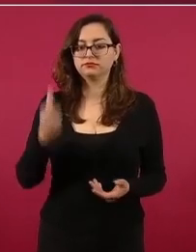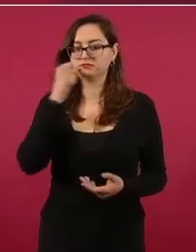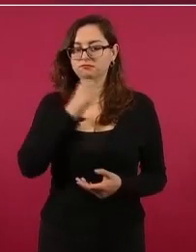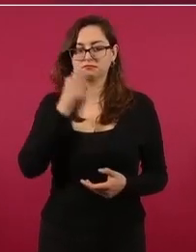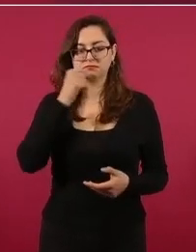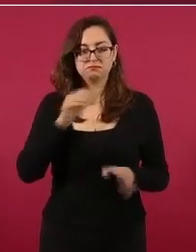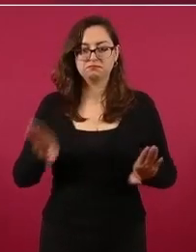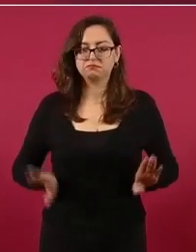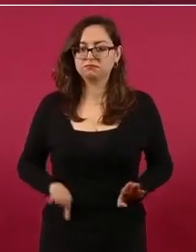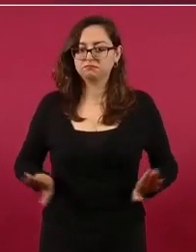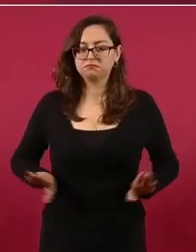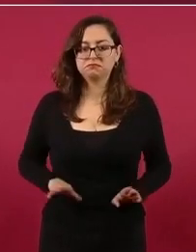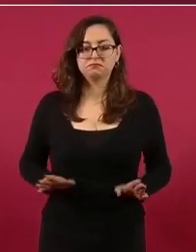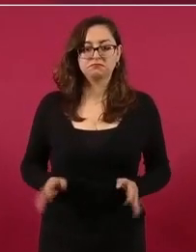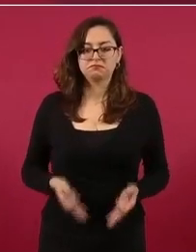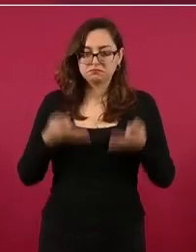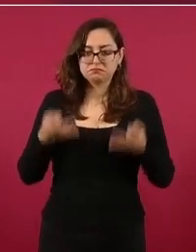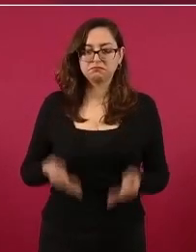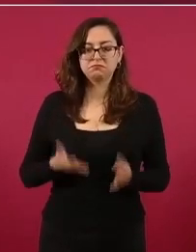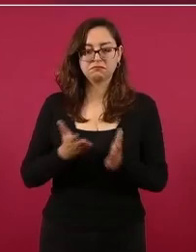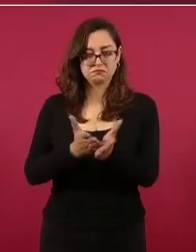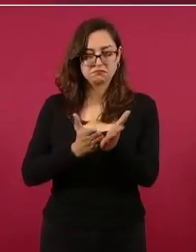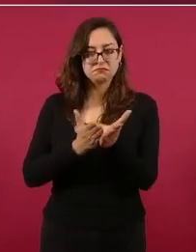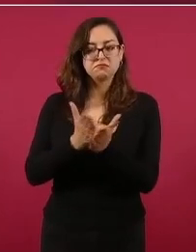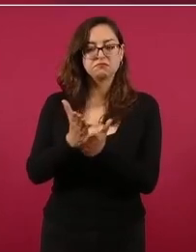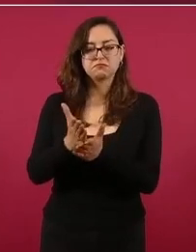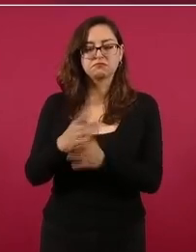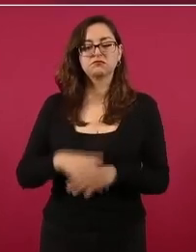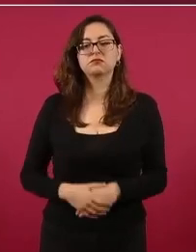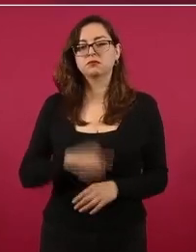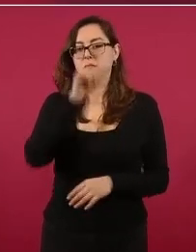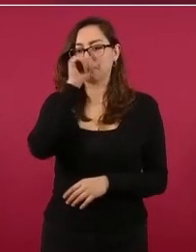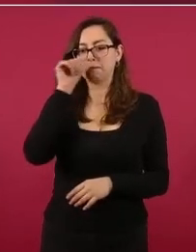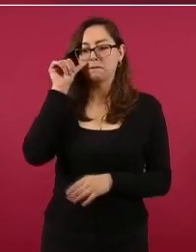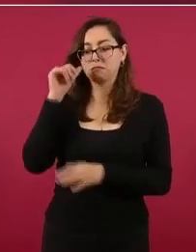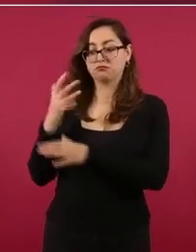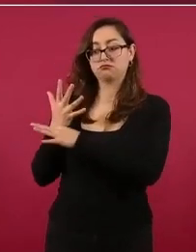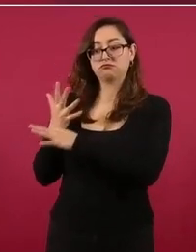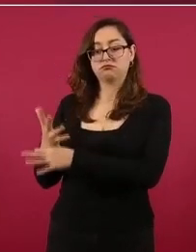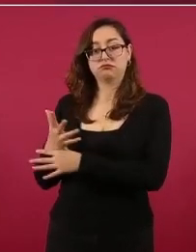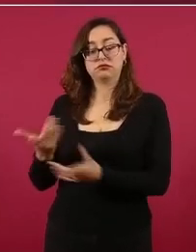rectitud, como decía el presidente Juárez, con un recto proceder.